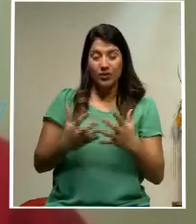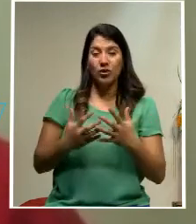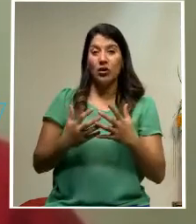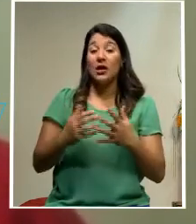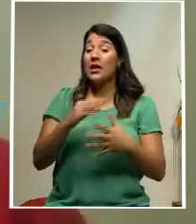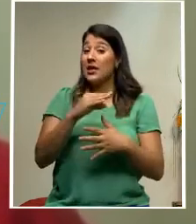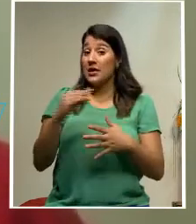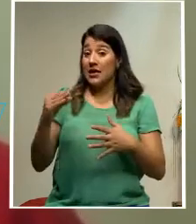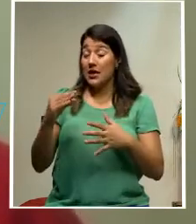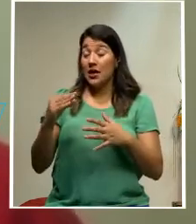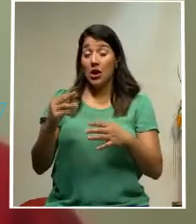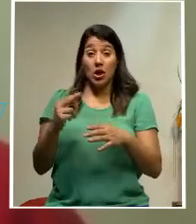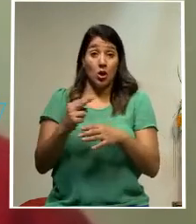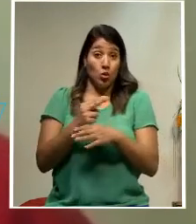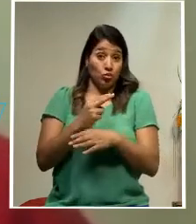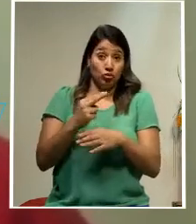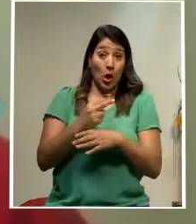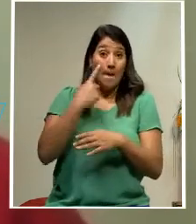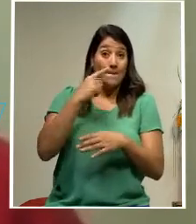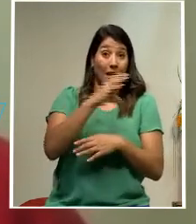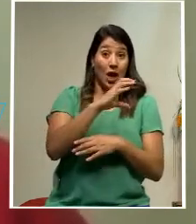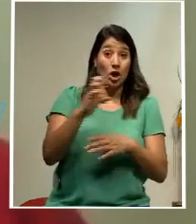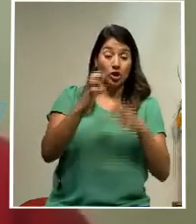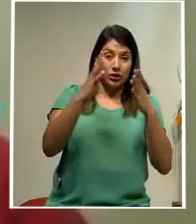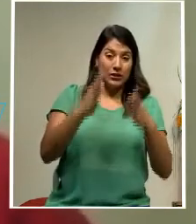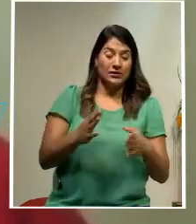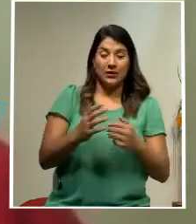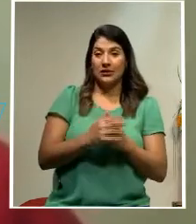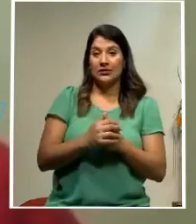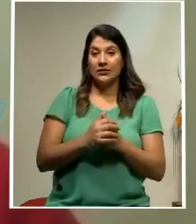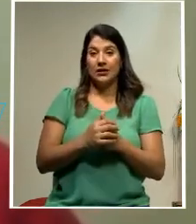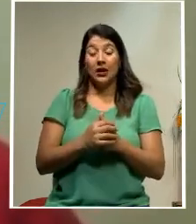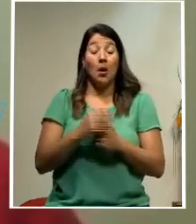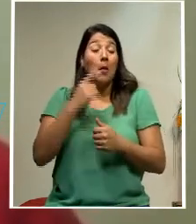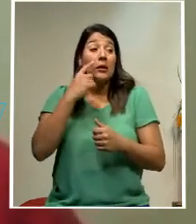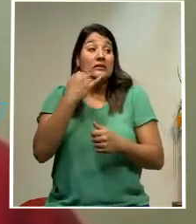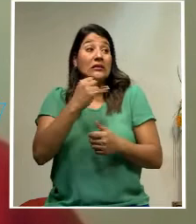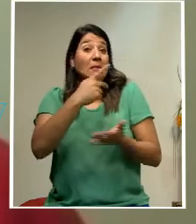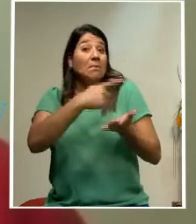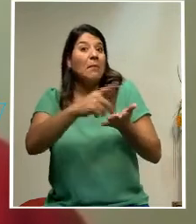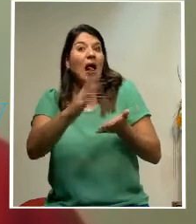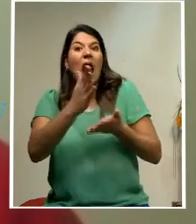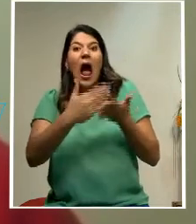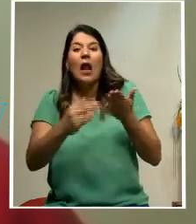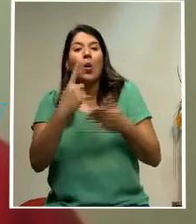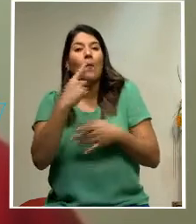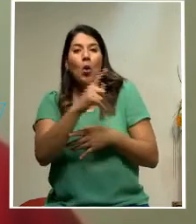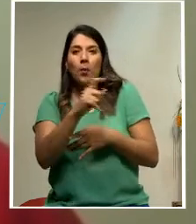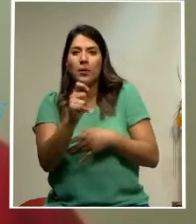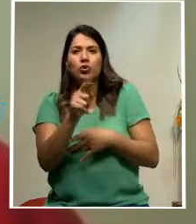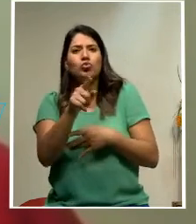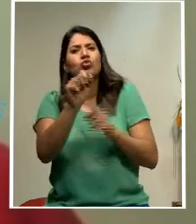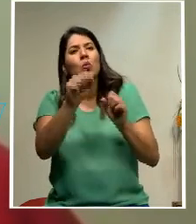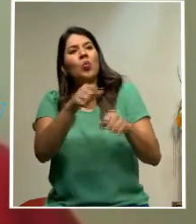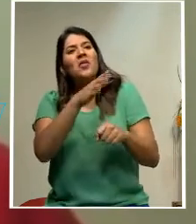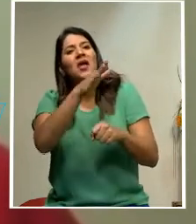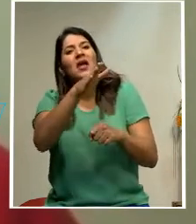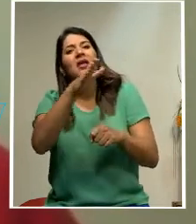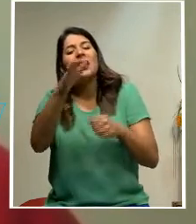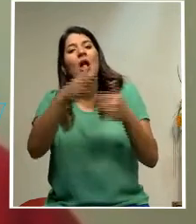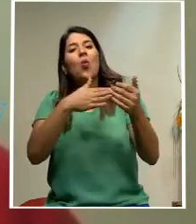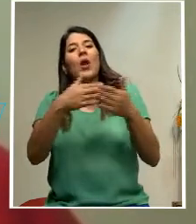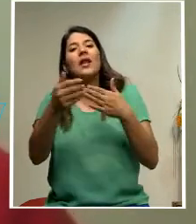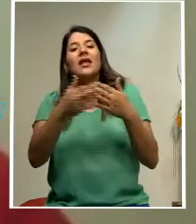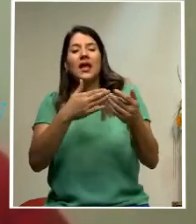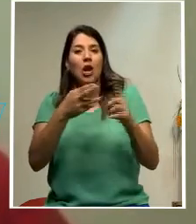para costarricenses, que por X tarifa al mes usted podía estar en cualquiera de los 10 hoteles que tienen en el